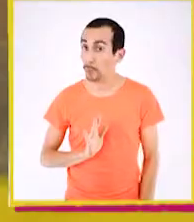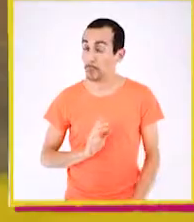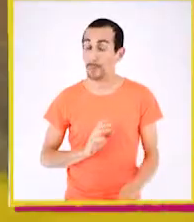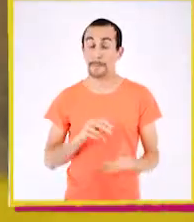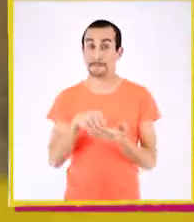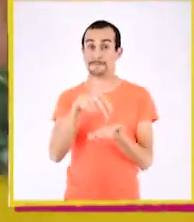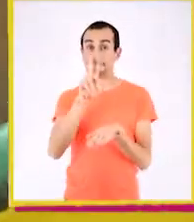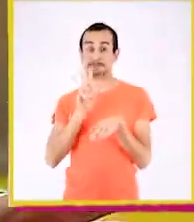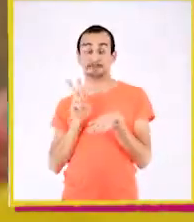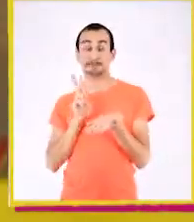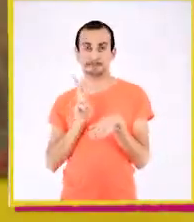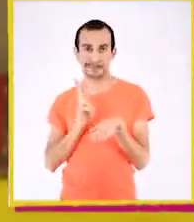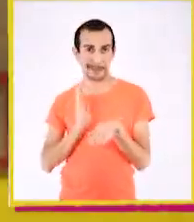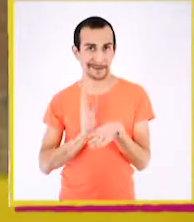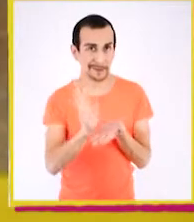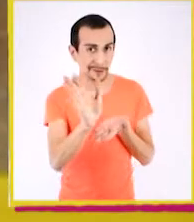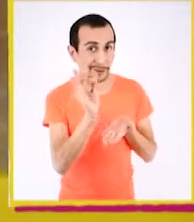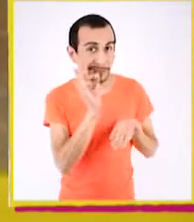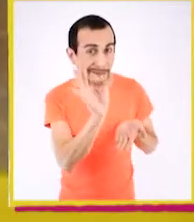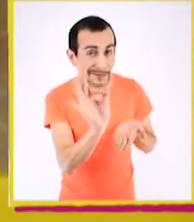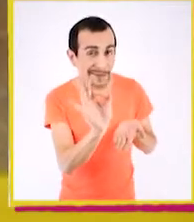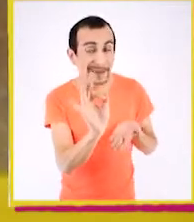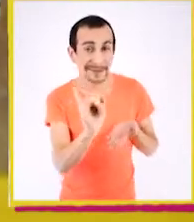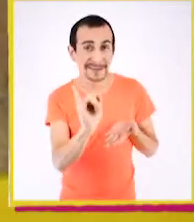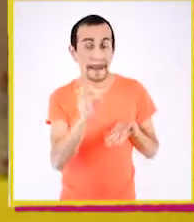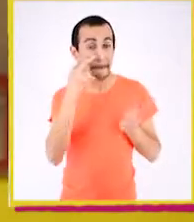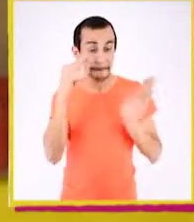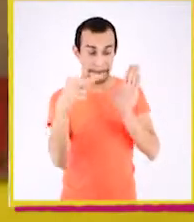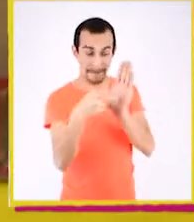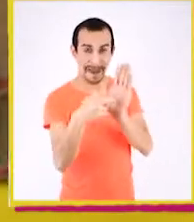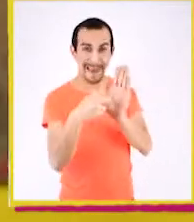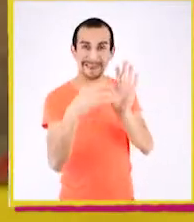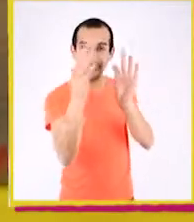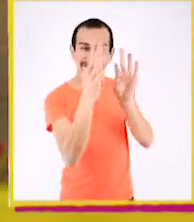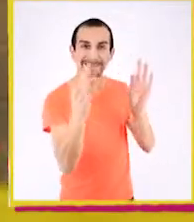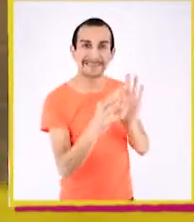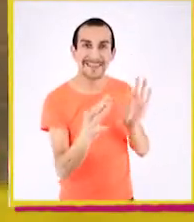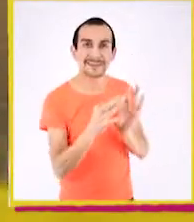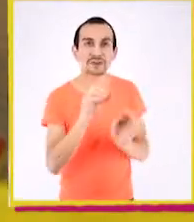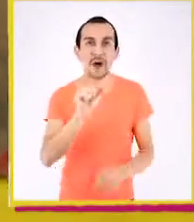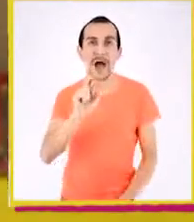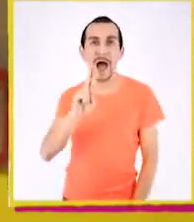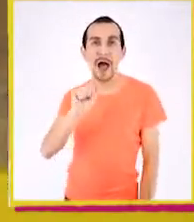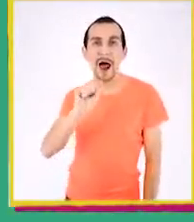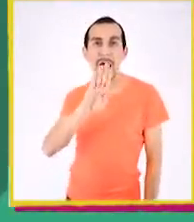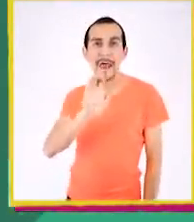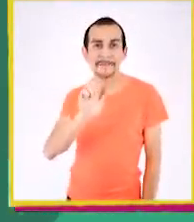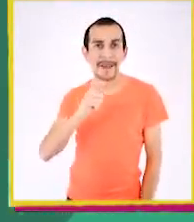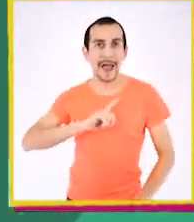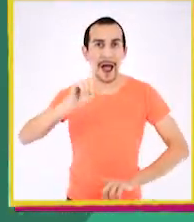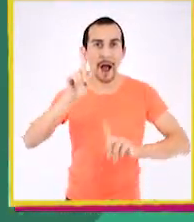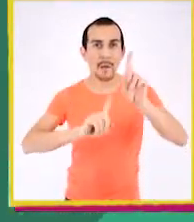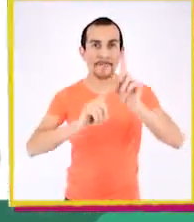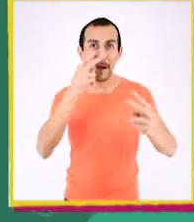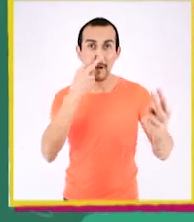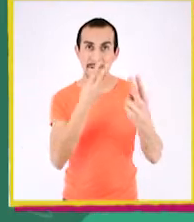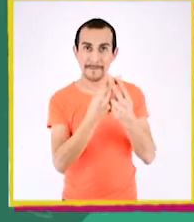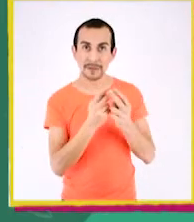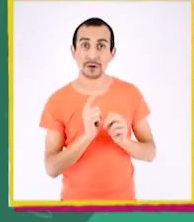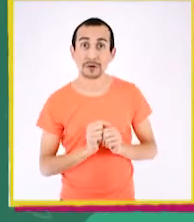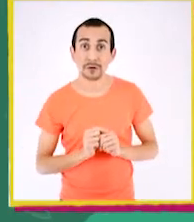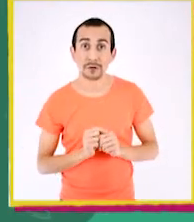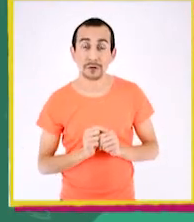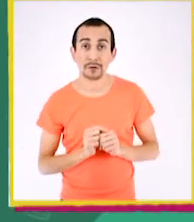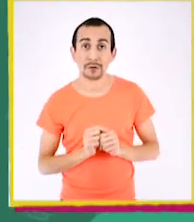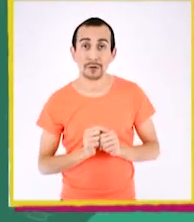¡Plop! ¿Quieren que siga? ¡Miren este texto árabe! ¿Lo habían visto antes?